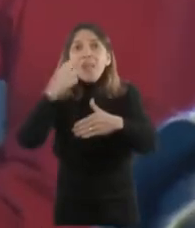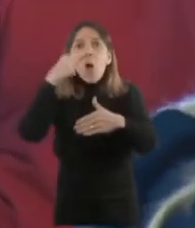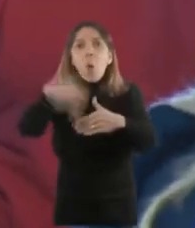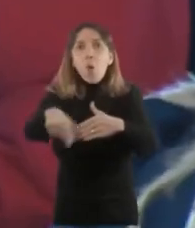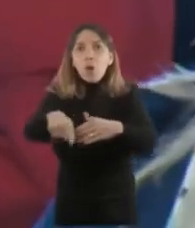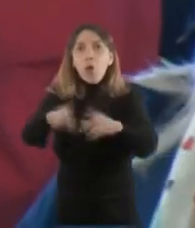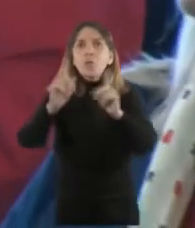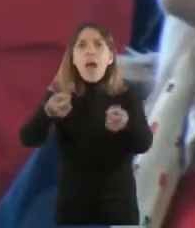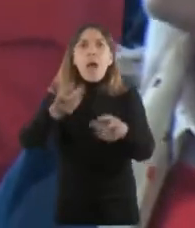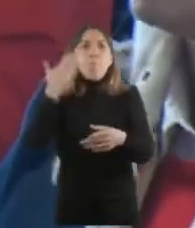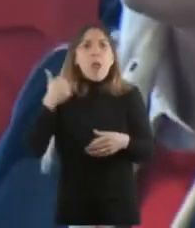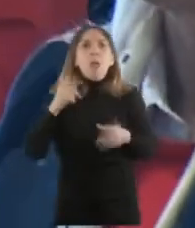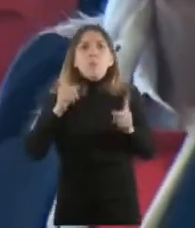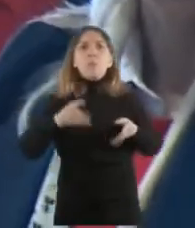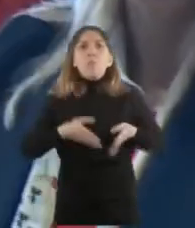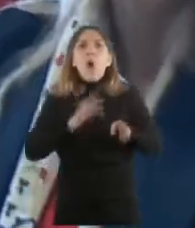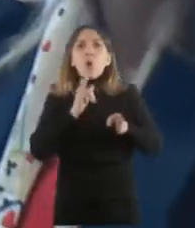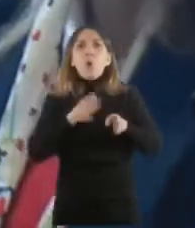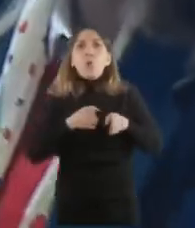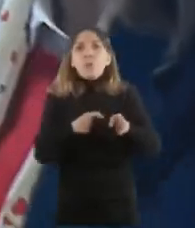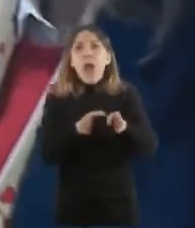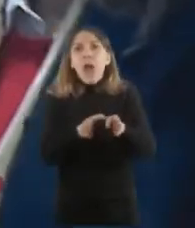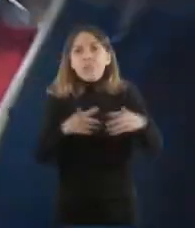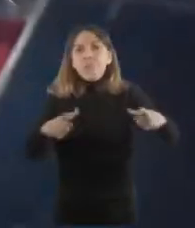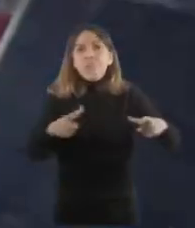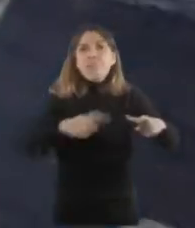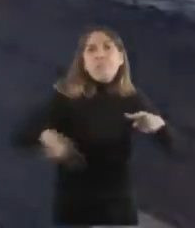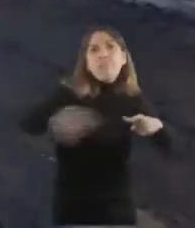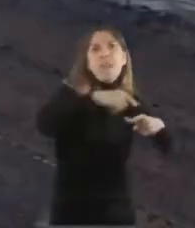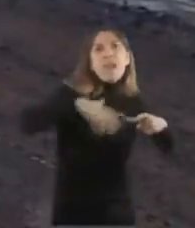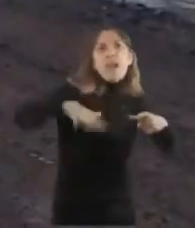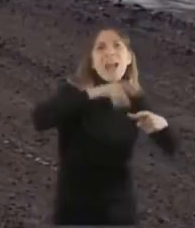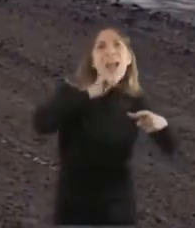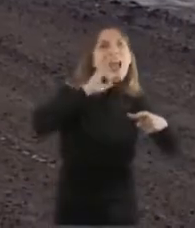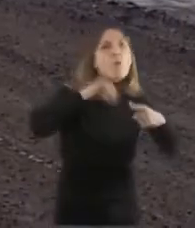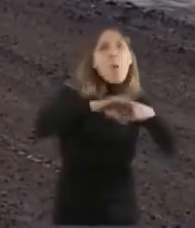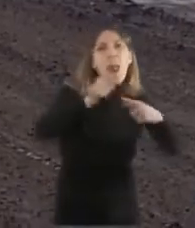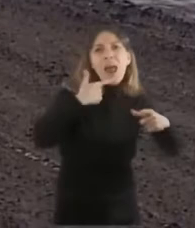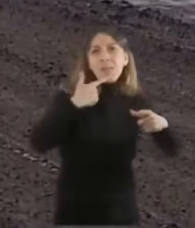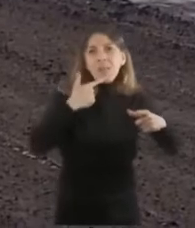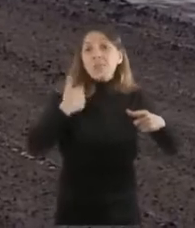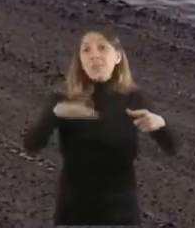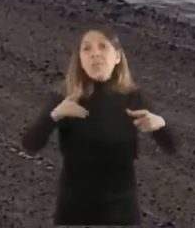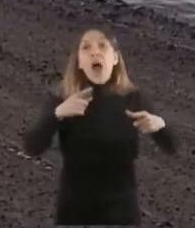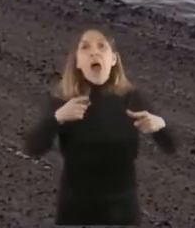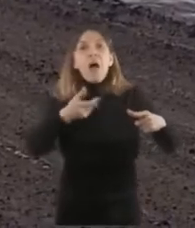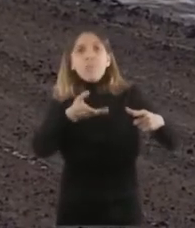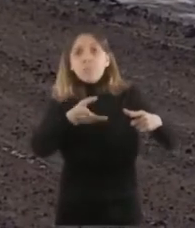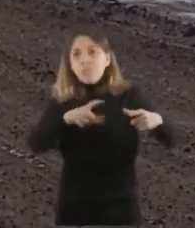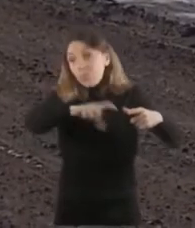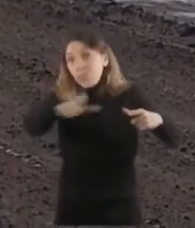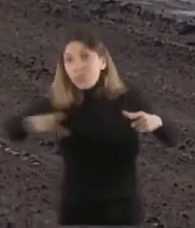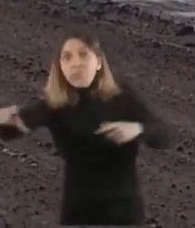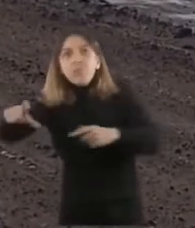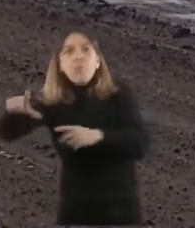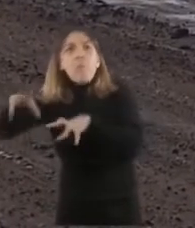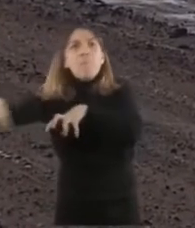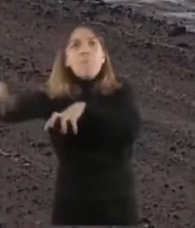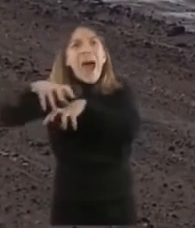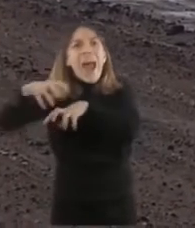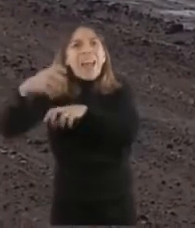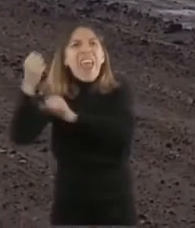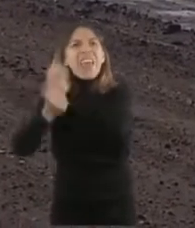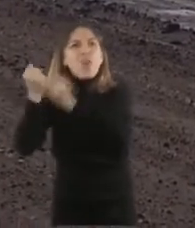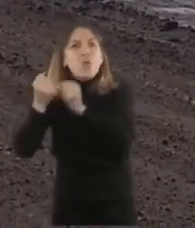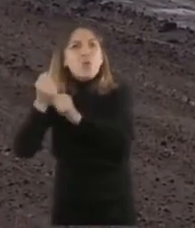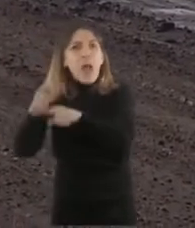la variante Cañuelas, la conectividad para tener el segundo parque industrial y el compromiso